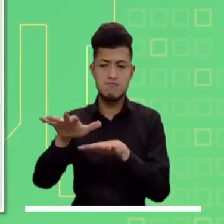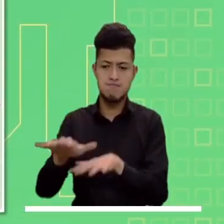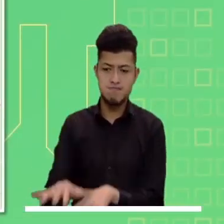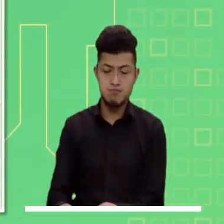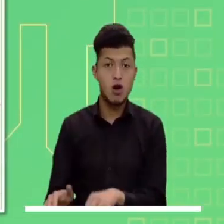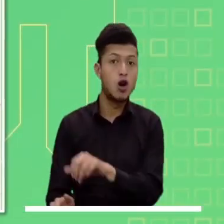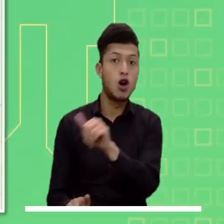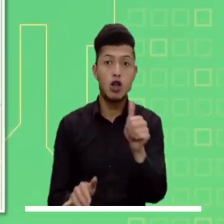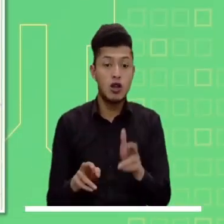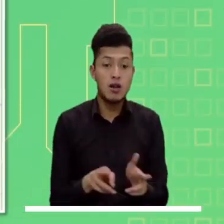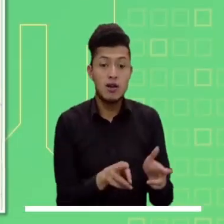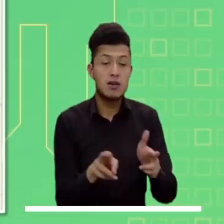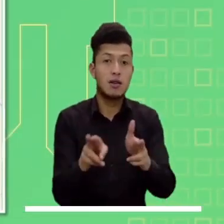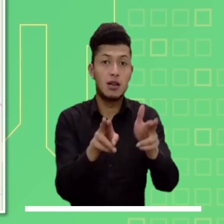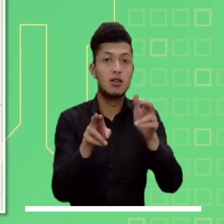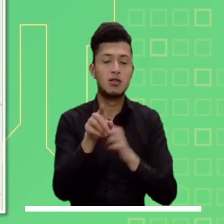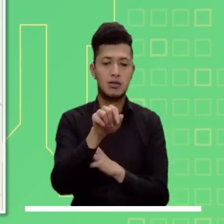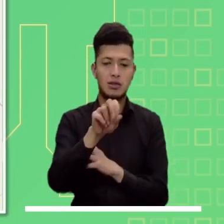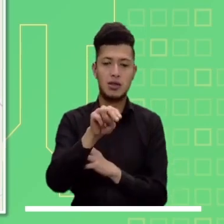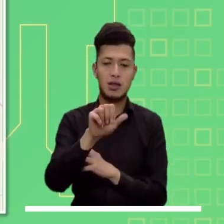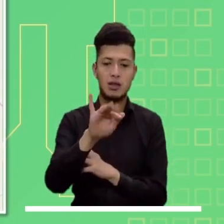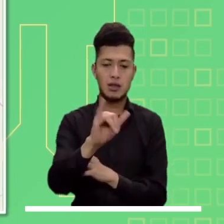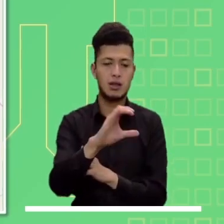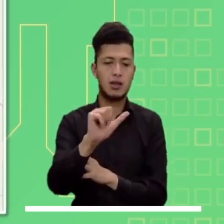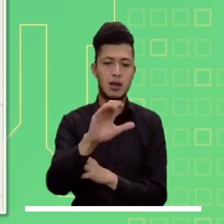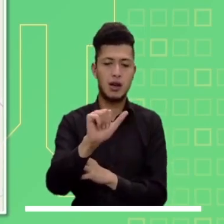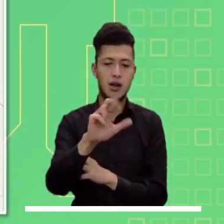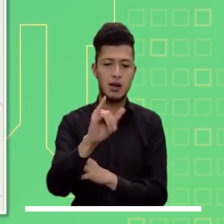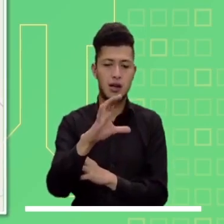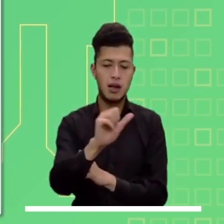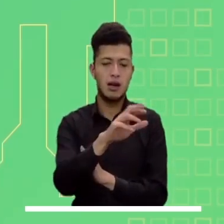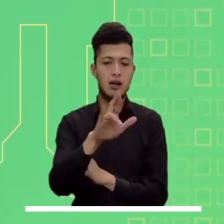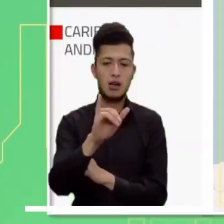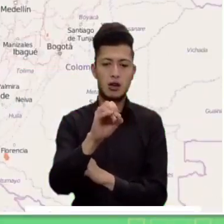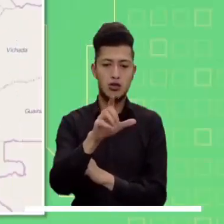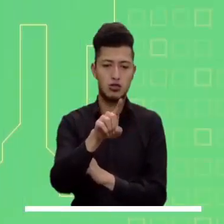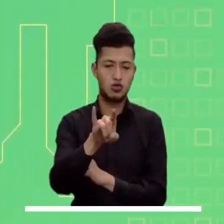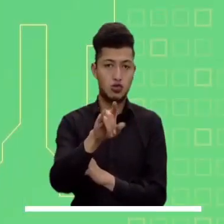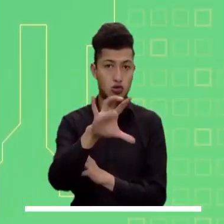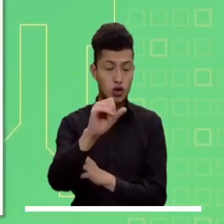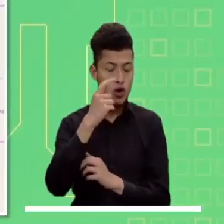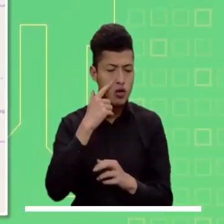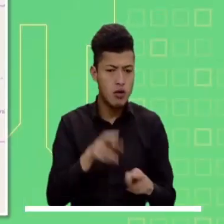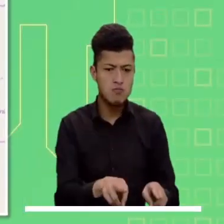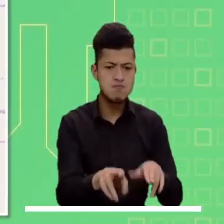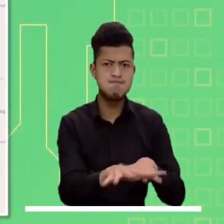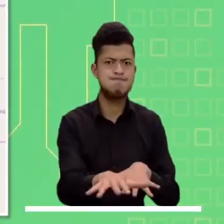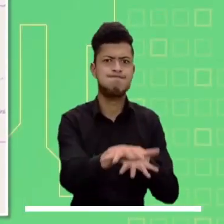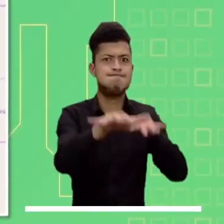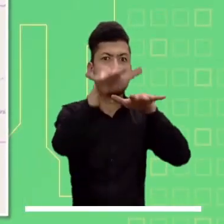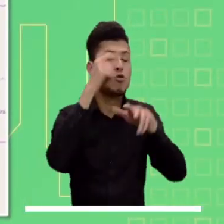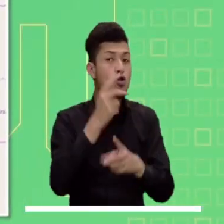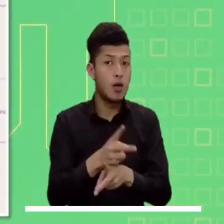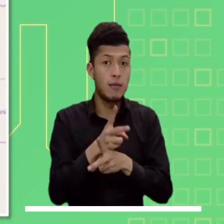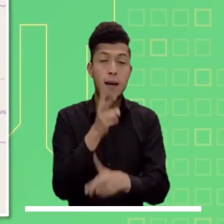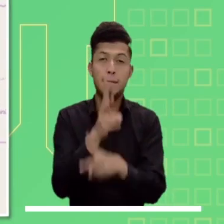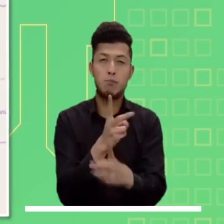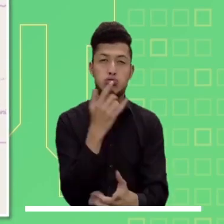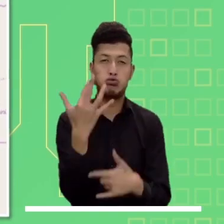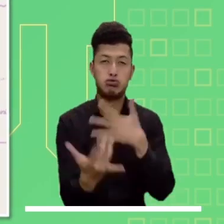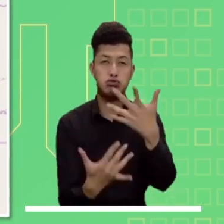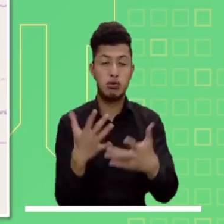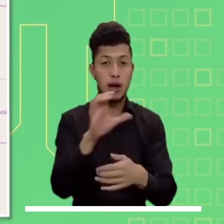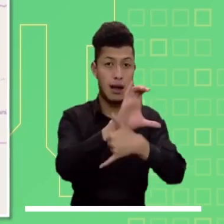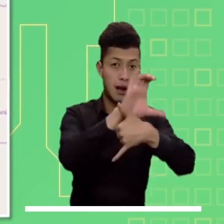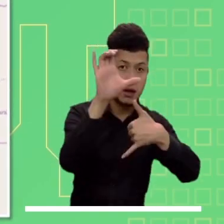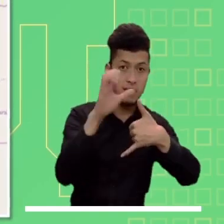el sistema de ciénagas y caños asociados al río San Jorge. Probabilidad de crecientes en los ríos Salaki, Cacarica, Tanela y Río